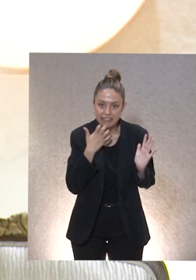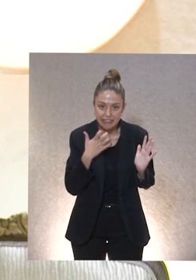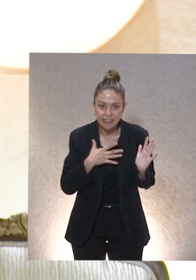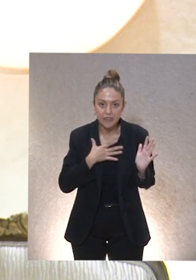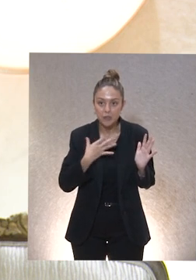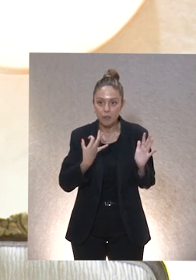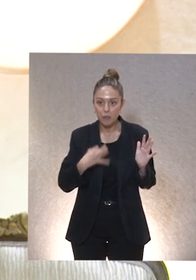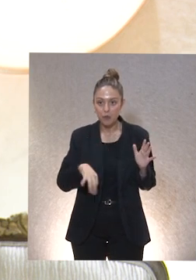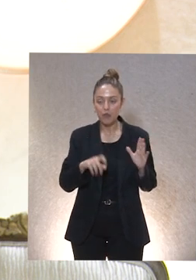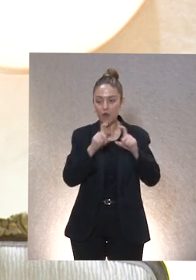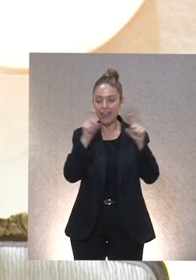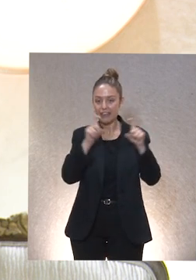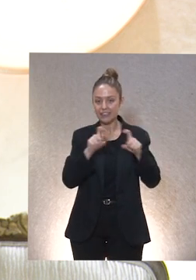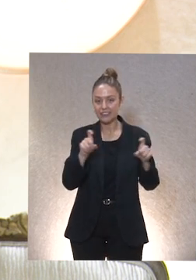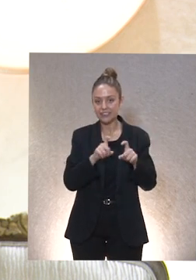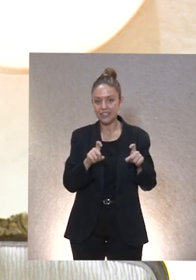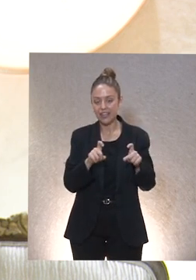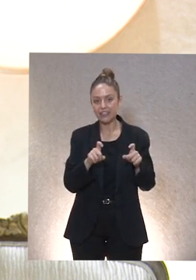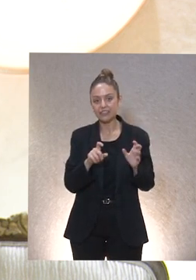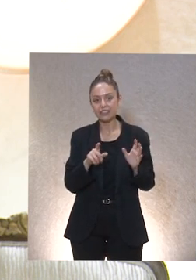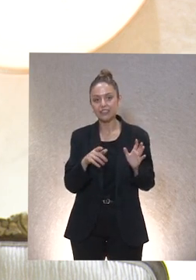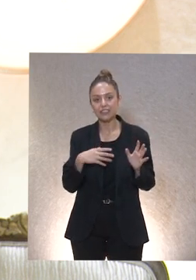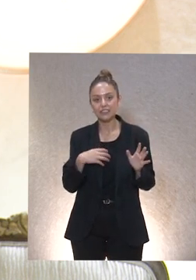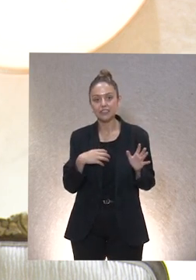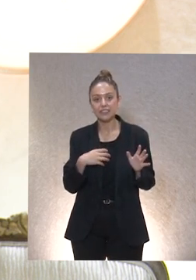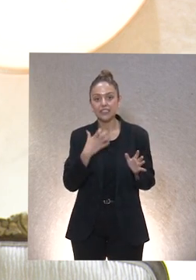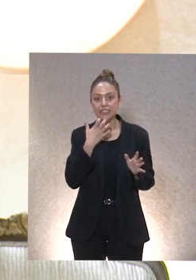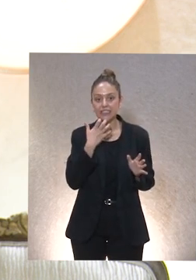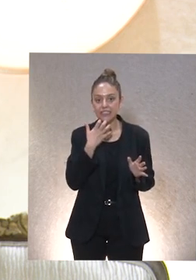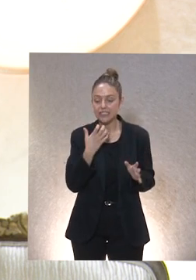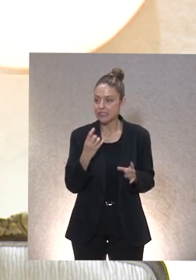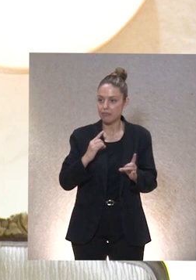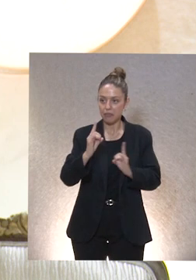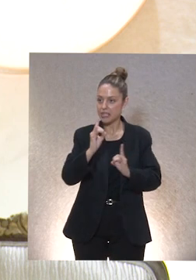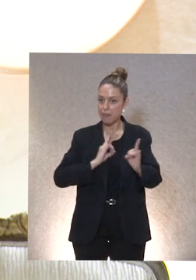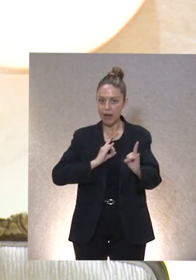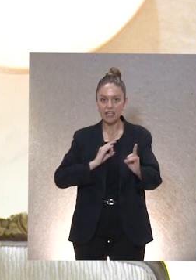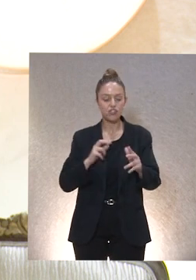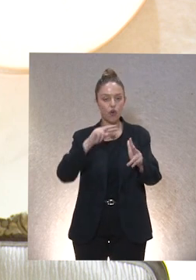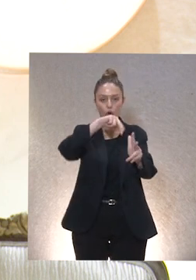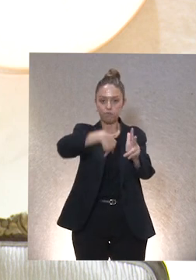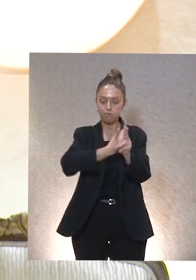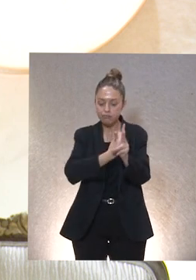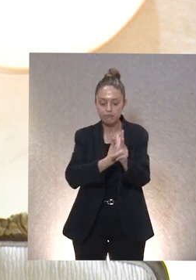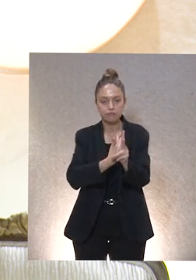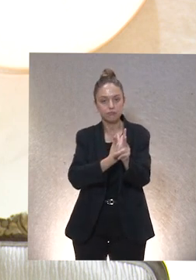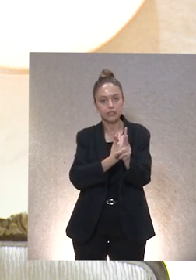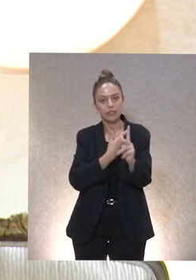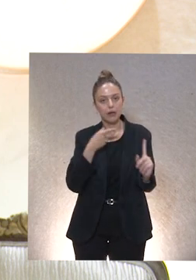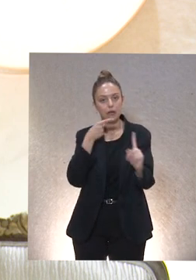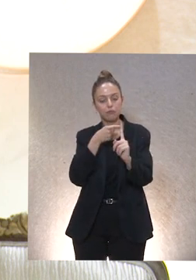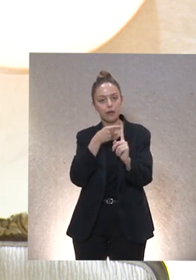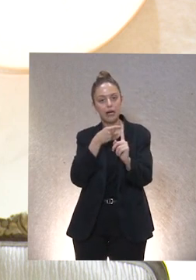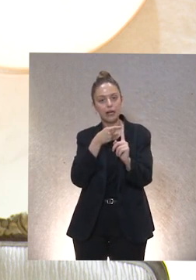posibilidades vitales, estaré disposición de ir a los sitios que me pudierais llamar o por videoconferencia o lo que fuera para,